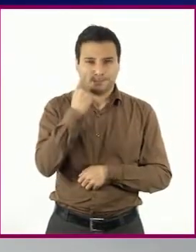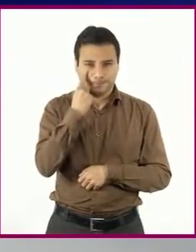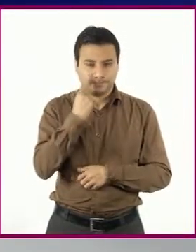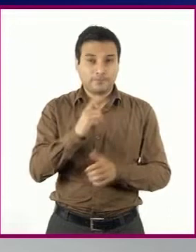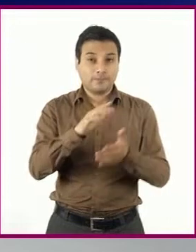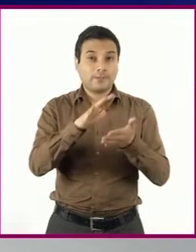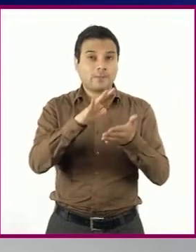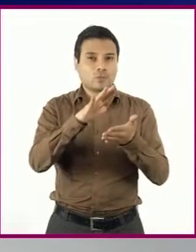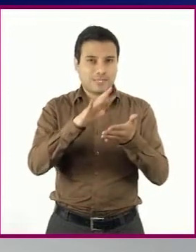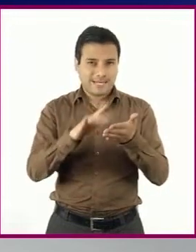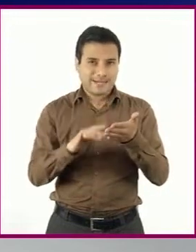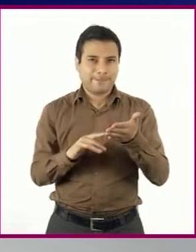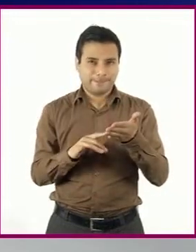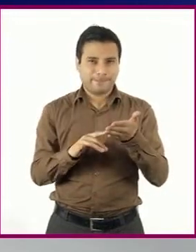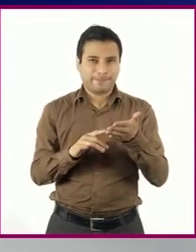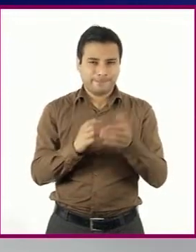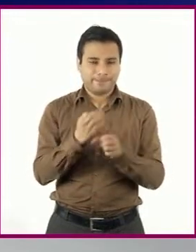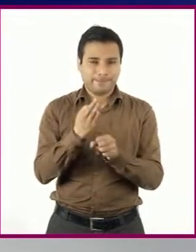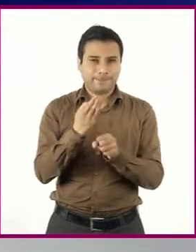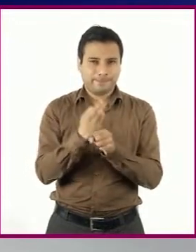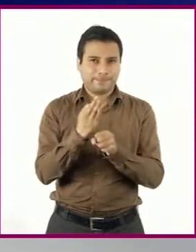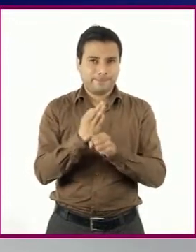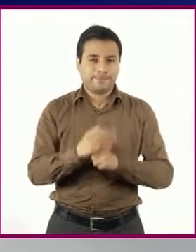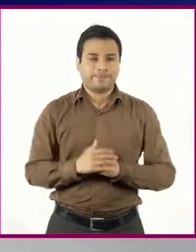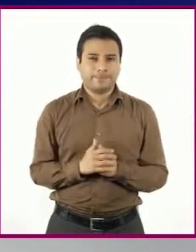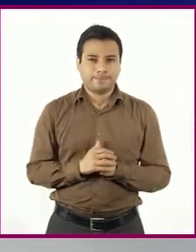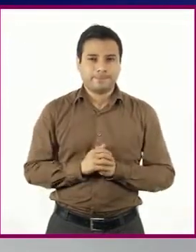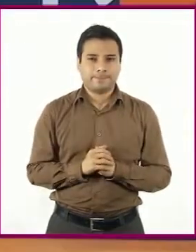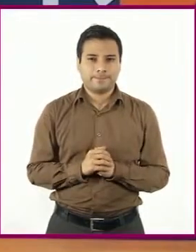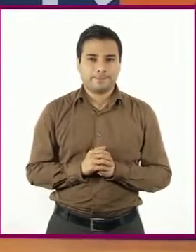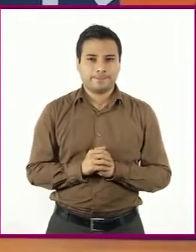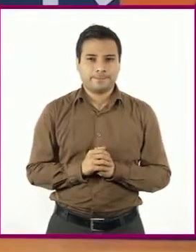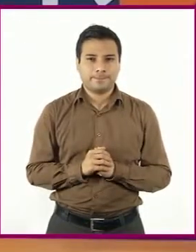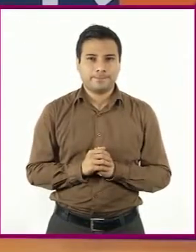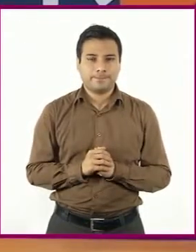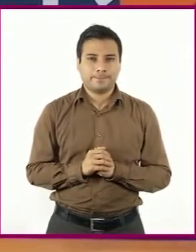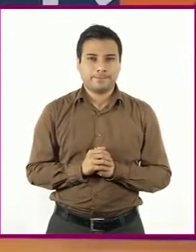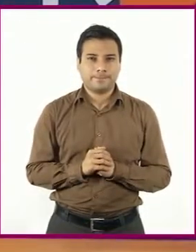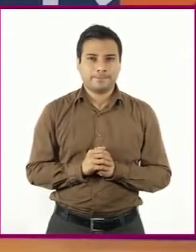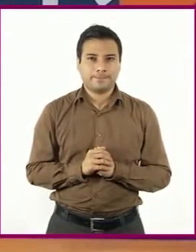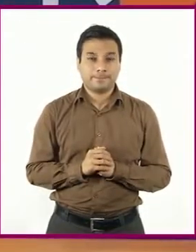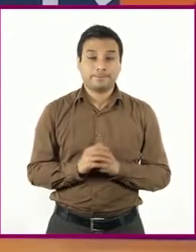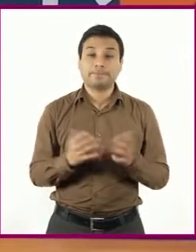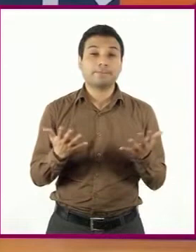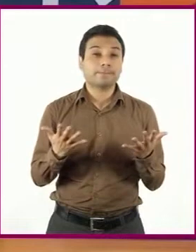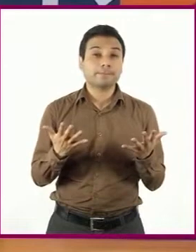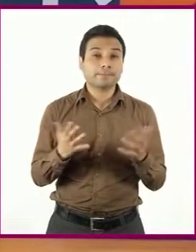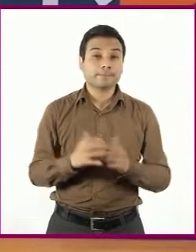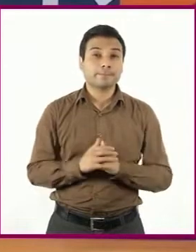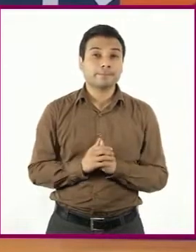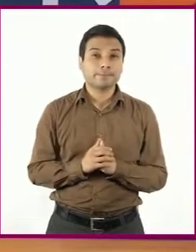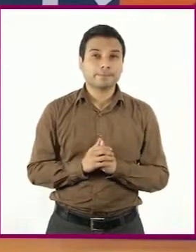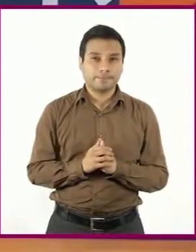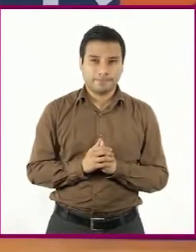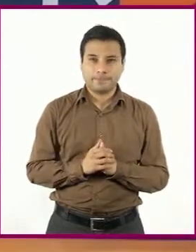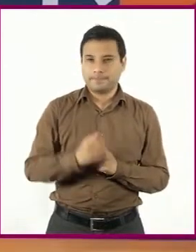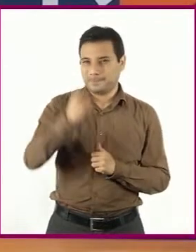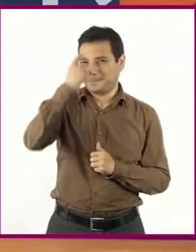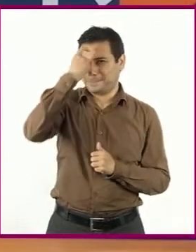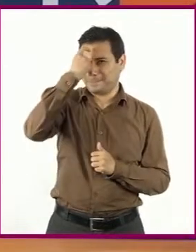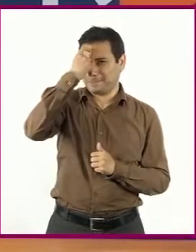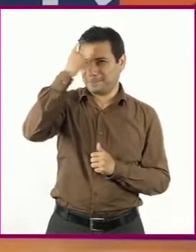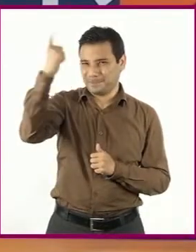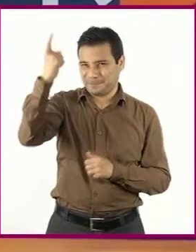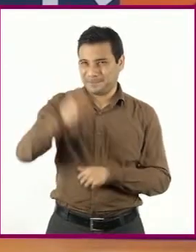los alumnos que nos están viendo un fragmento de la autobiografía del autor de novelas